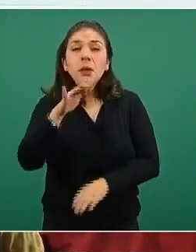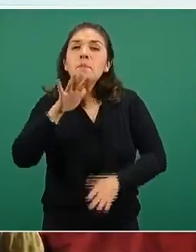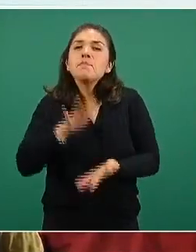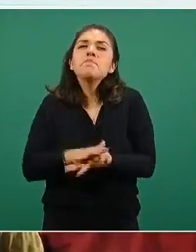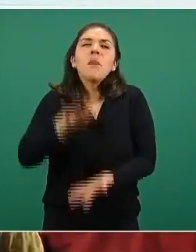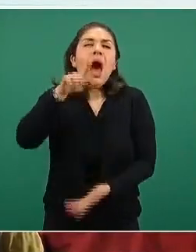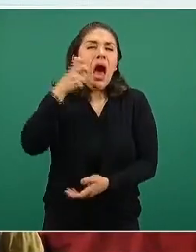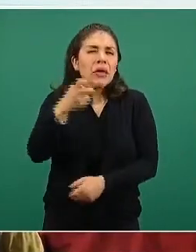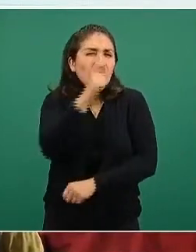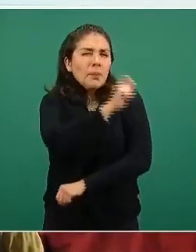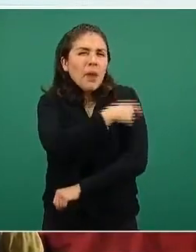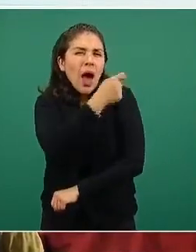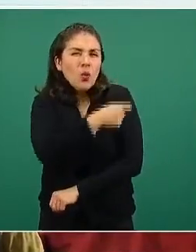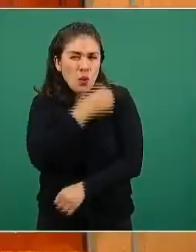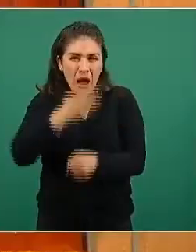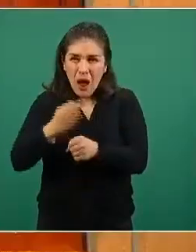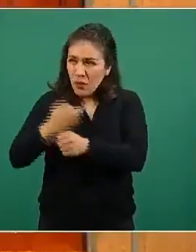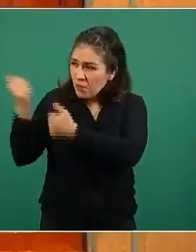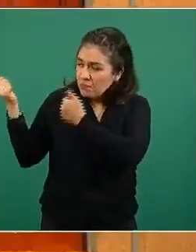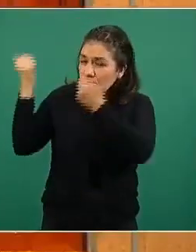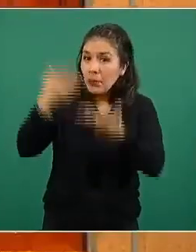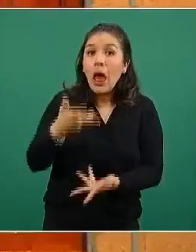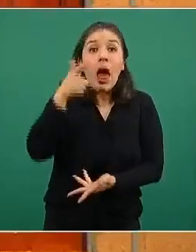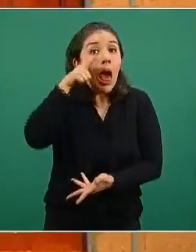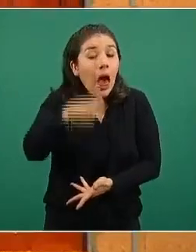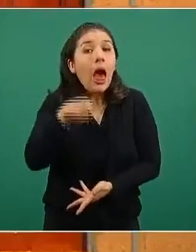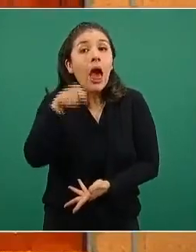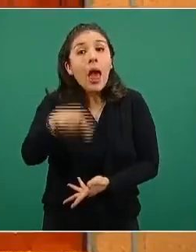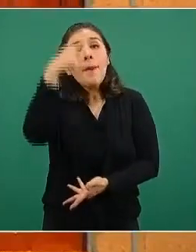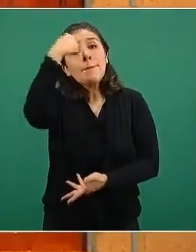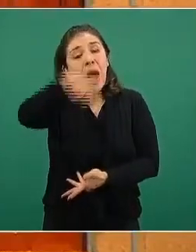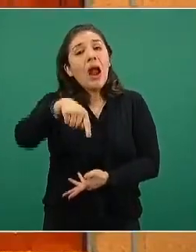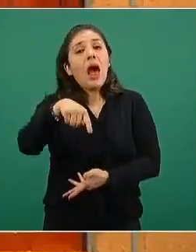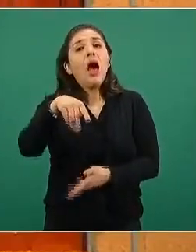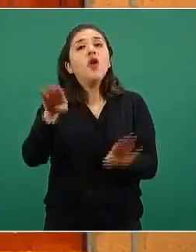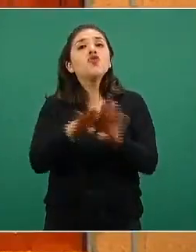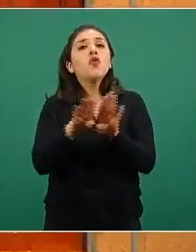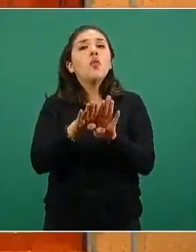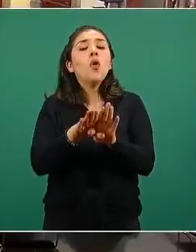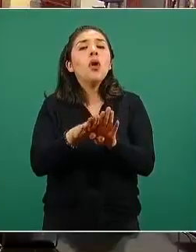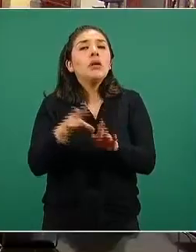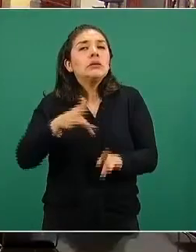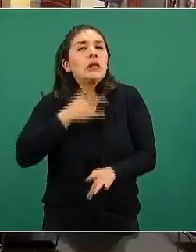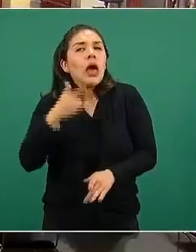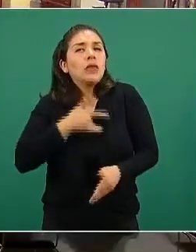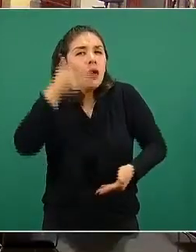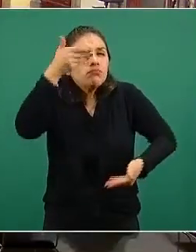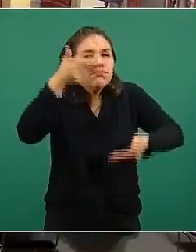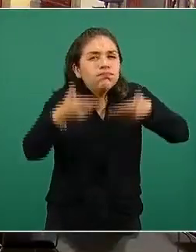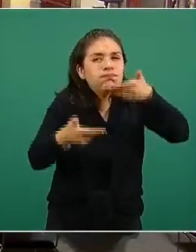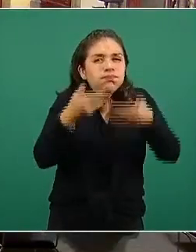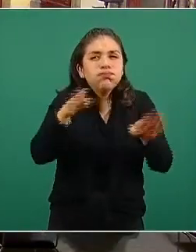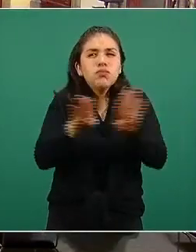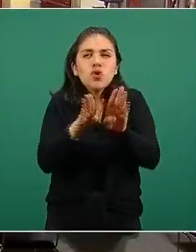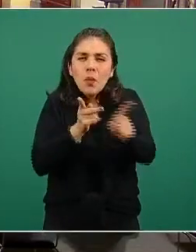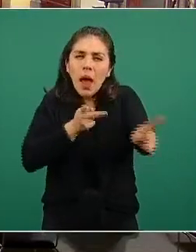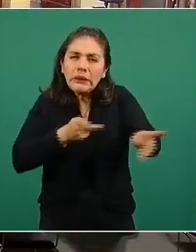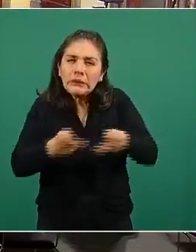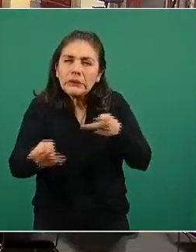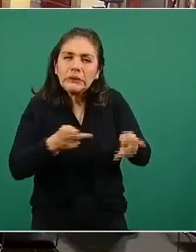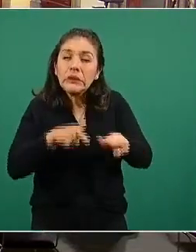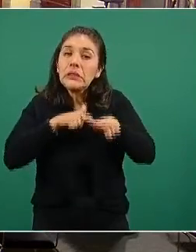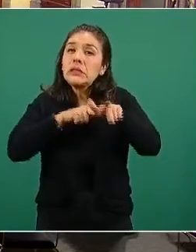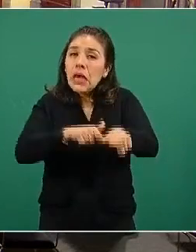mayoría de estas dosis que se han recibido son precisamente para efectos de la calibración de la logística que